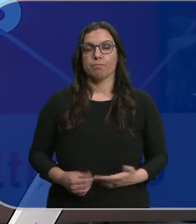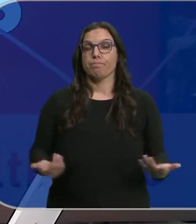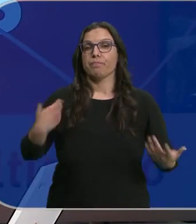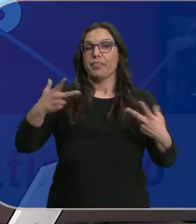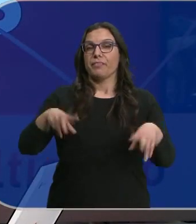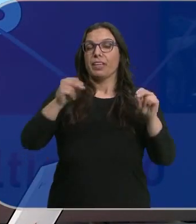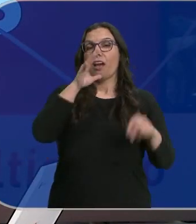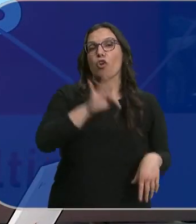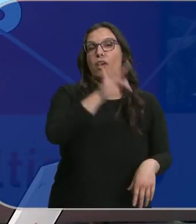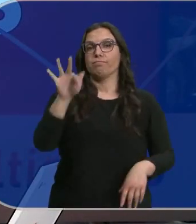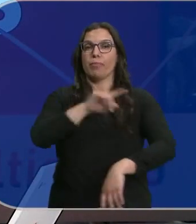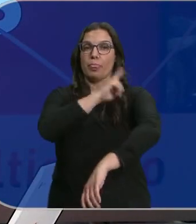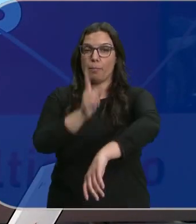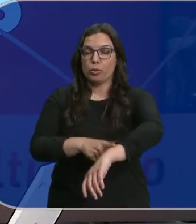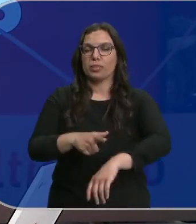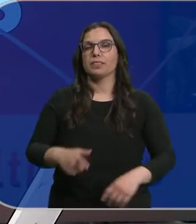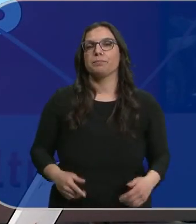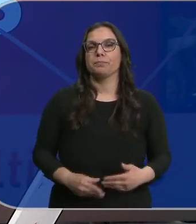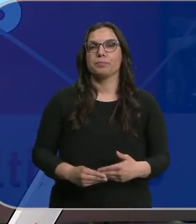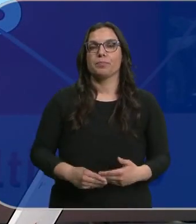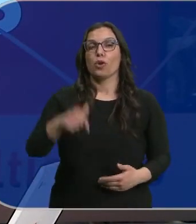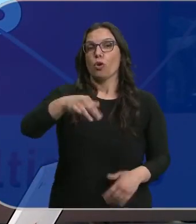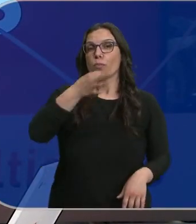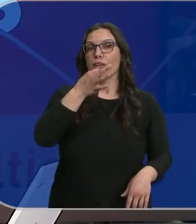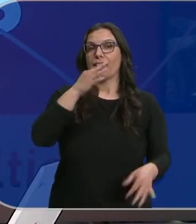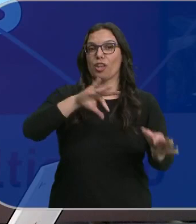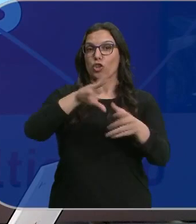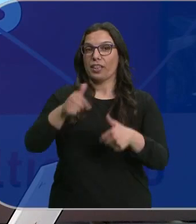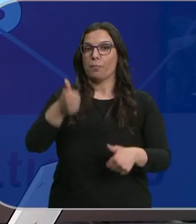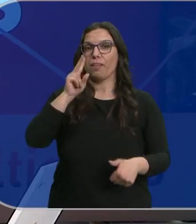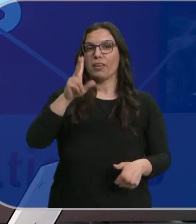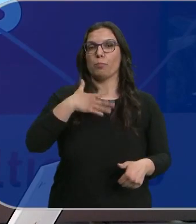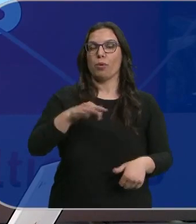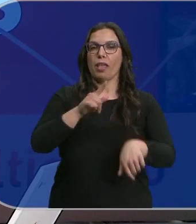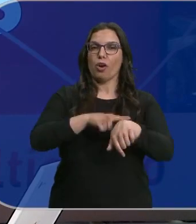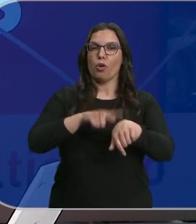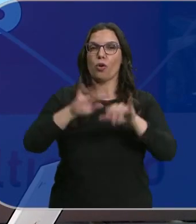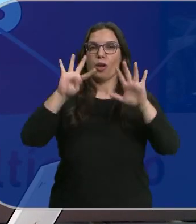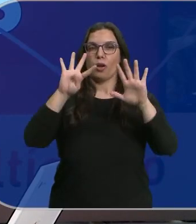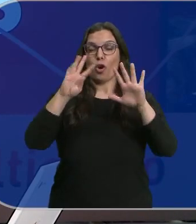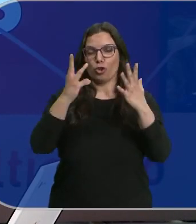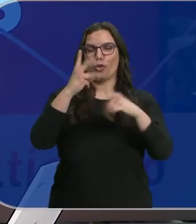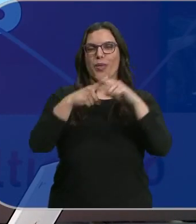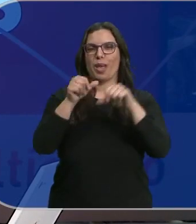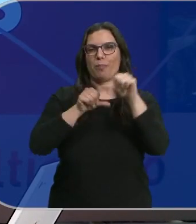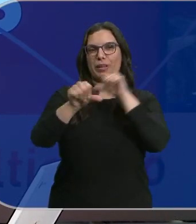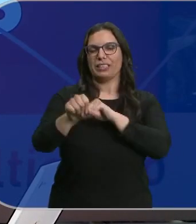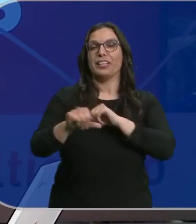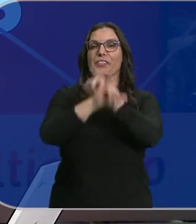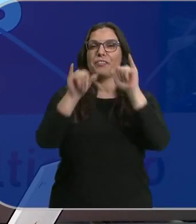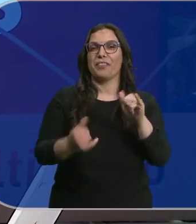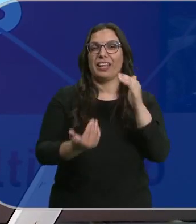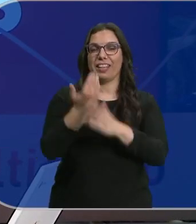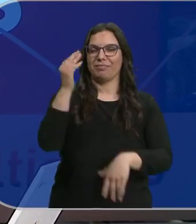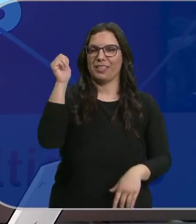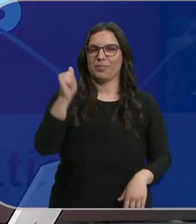Pues así nos vamos, se quedan ahora con los deportes, con Fernando Escudero y esta tarde más noticias con María Núñez a partir de las 8 y media. Pasen una feliz